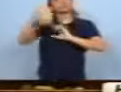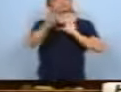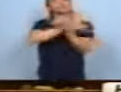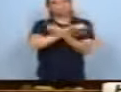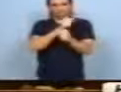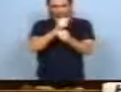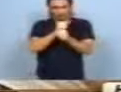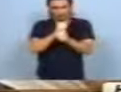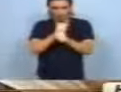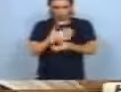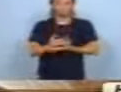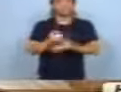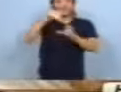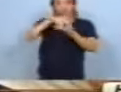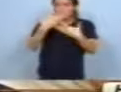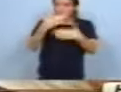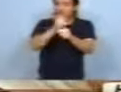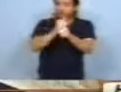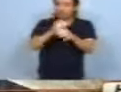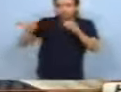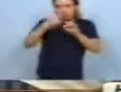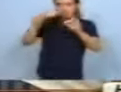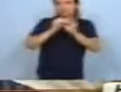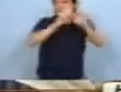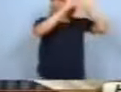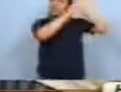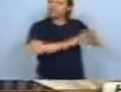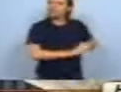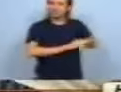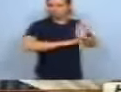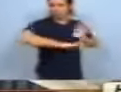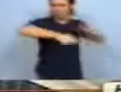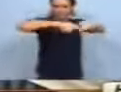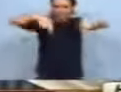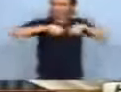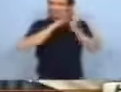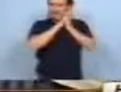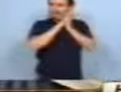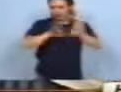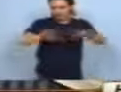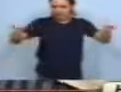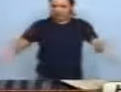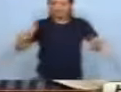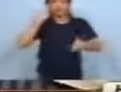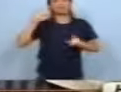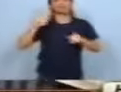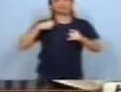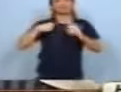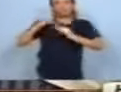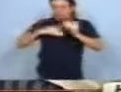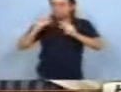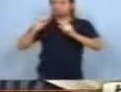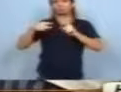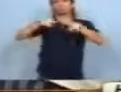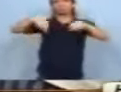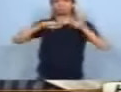que es un lugar de costura. Y ellas mismas se hacen las cortinas, los cubrecamas, los acolchados, y se hacen también las camas y